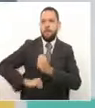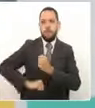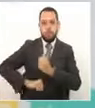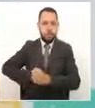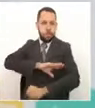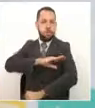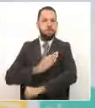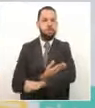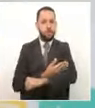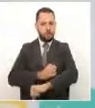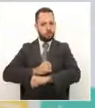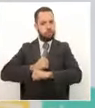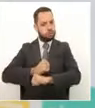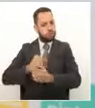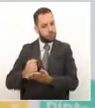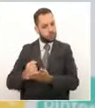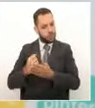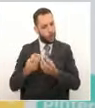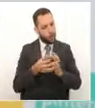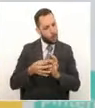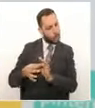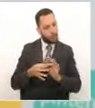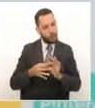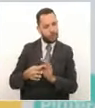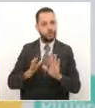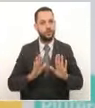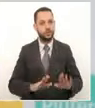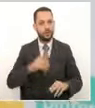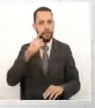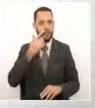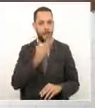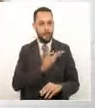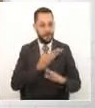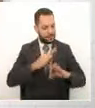de mucho acompañamiento junto con los padres de familia.